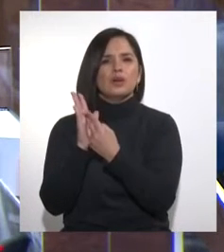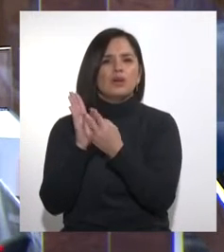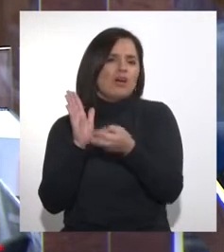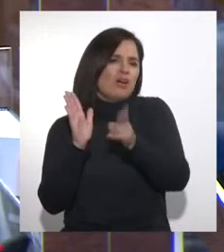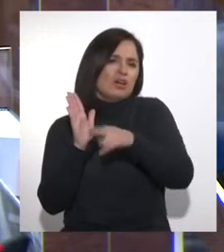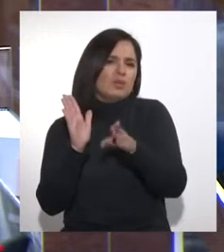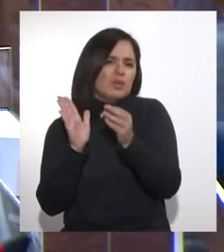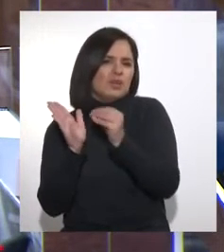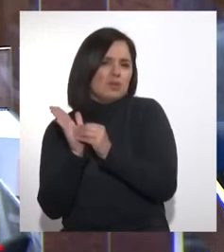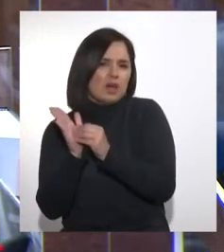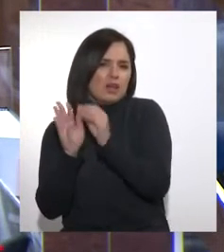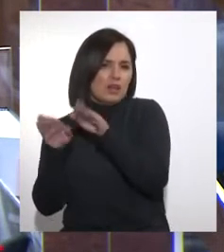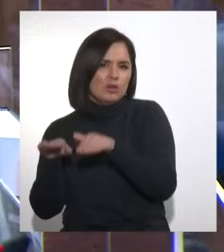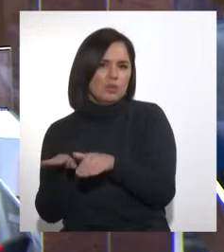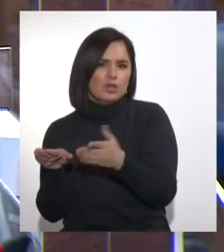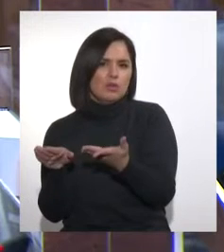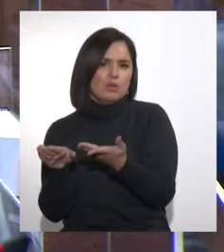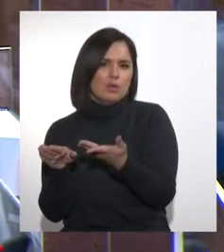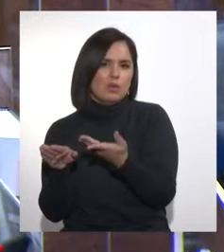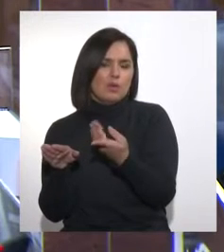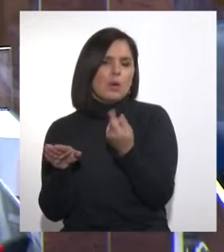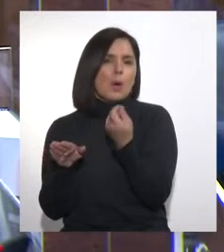más plata para las cuentas individuales.